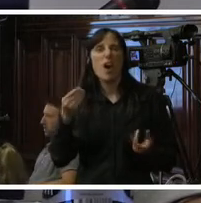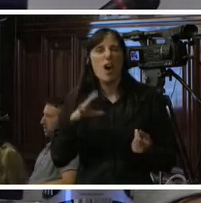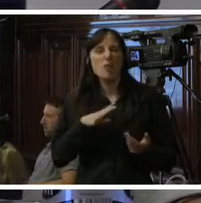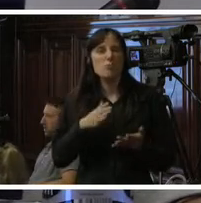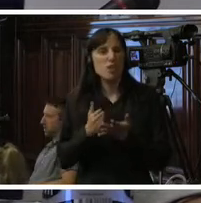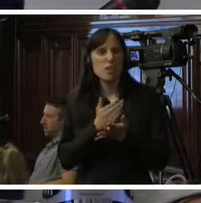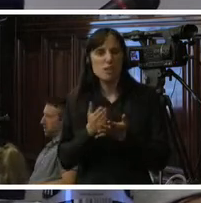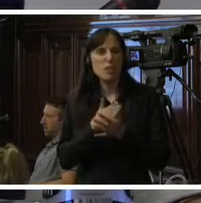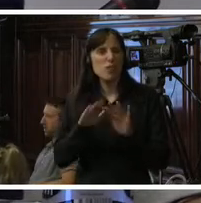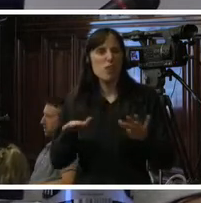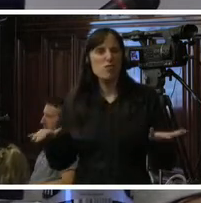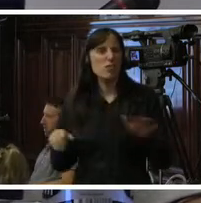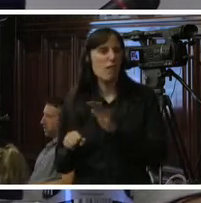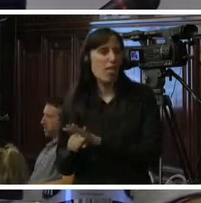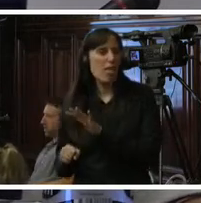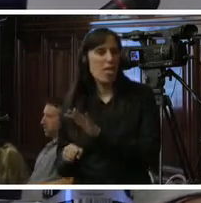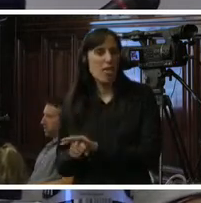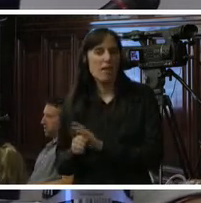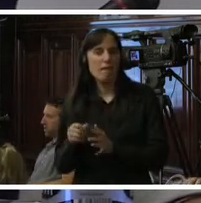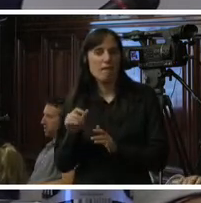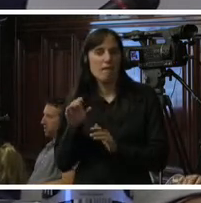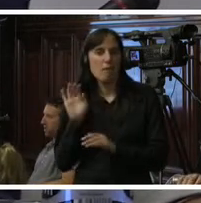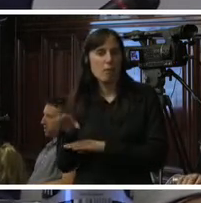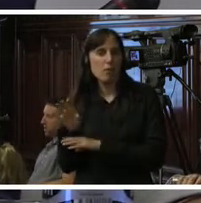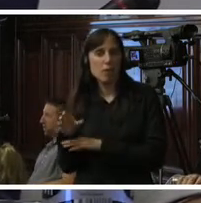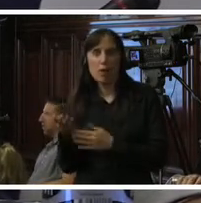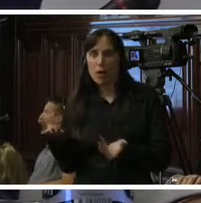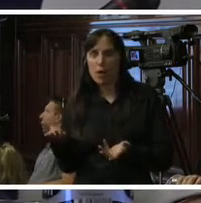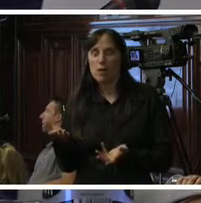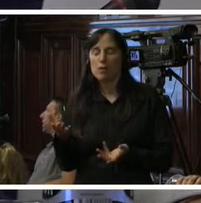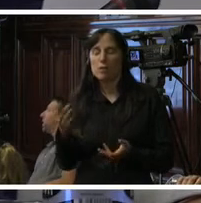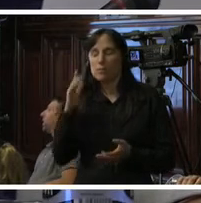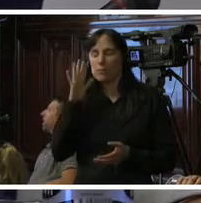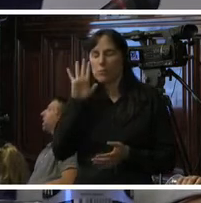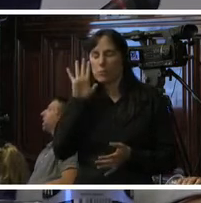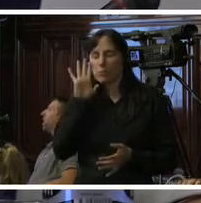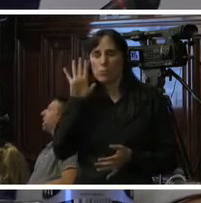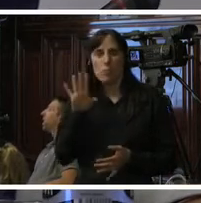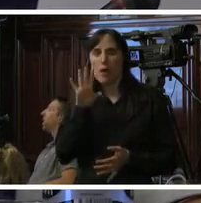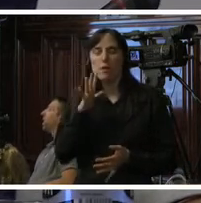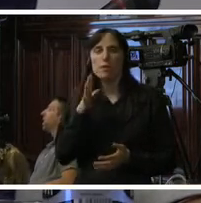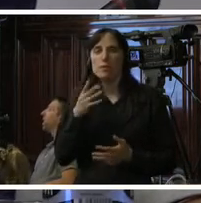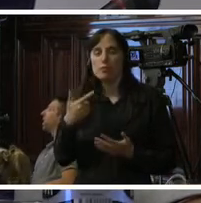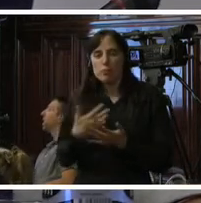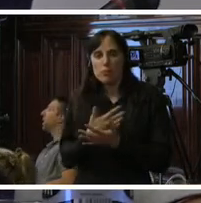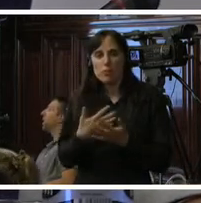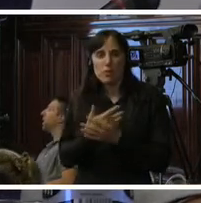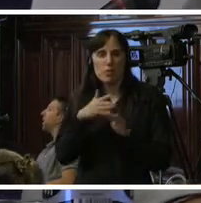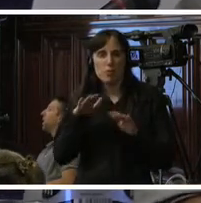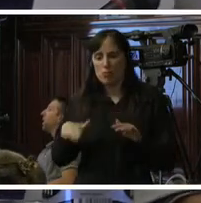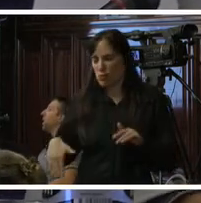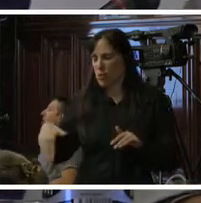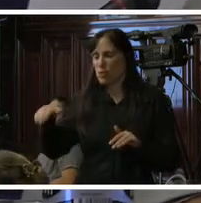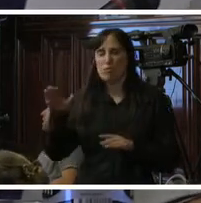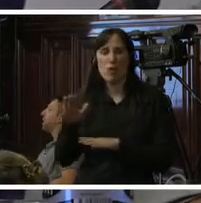tenemos en nuestros países, yo no imagino la vida que pueden tener esos niños y por supuesto que eso es lo que explica las razones